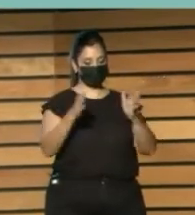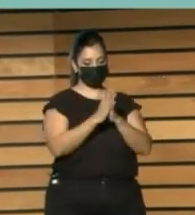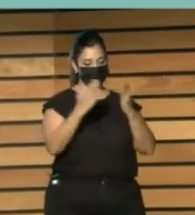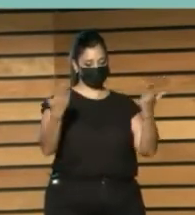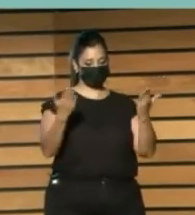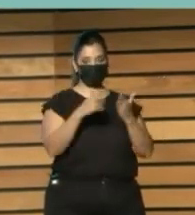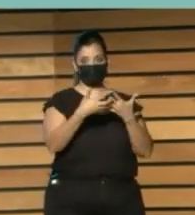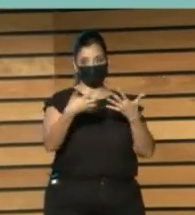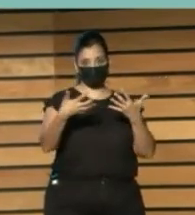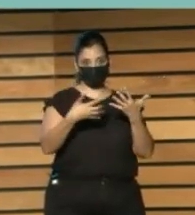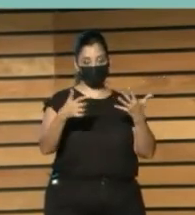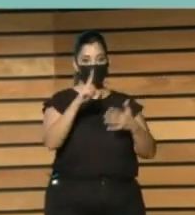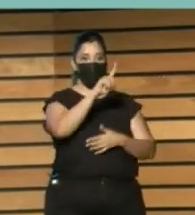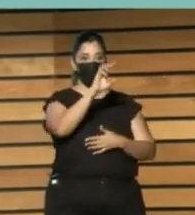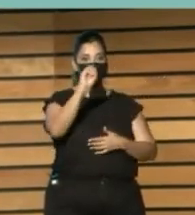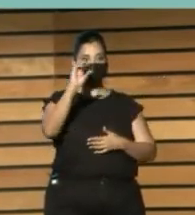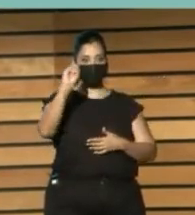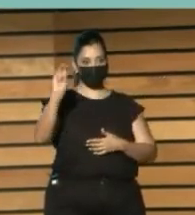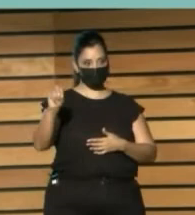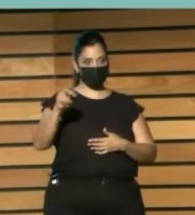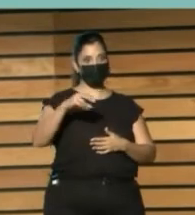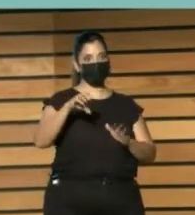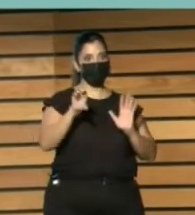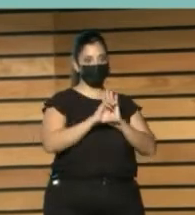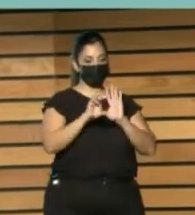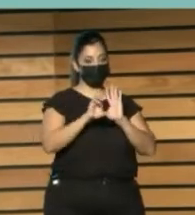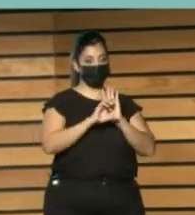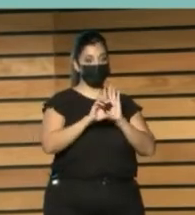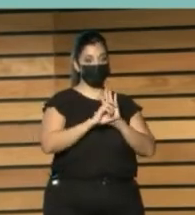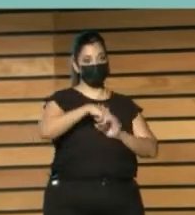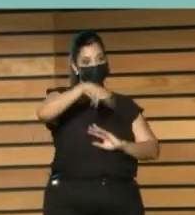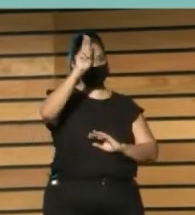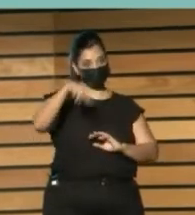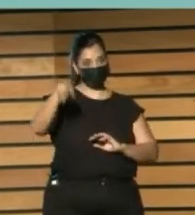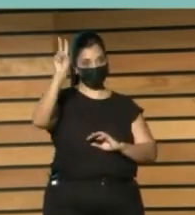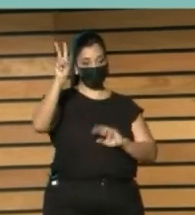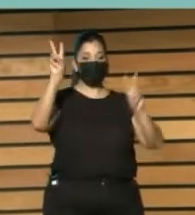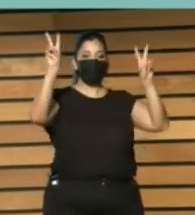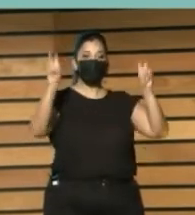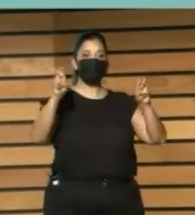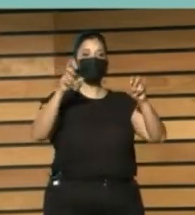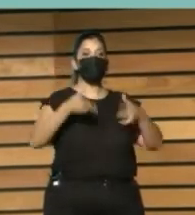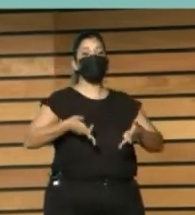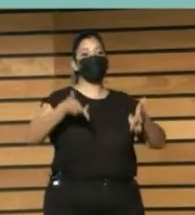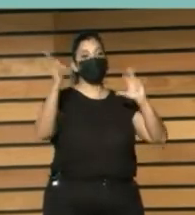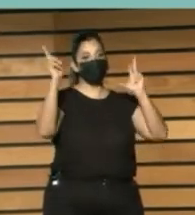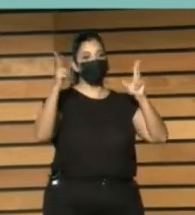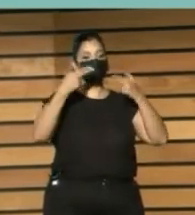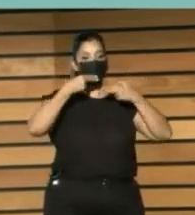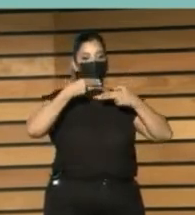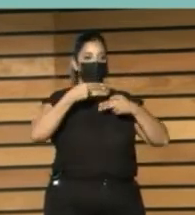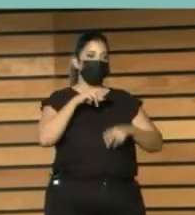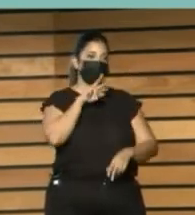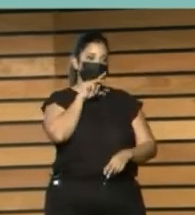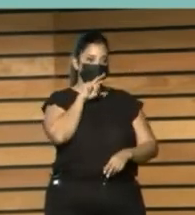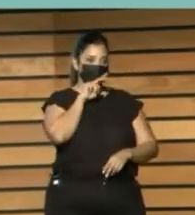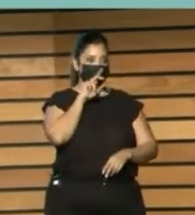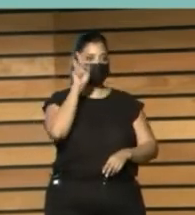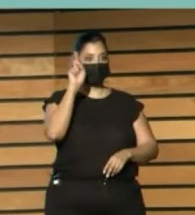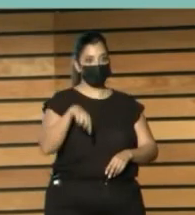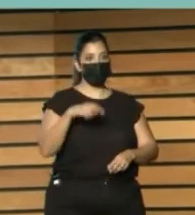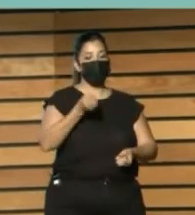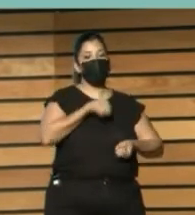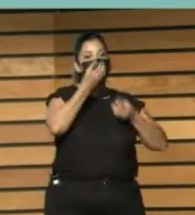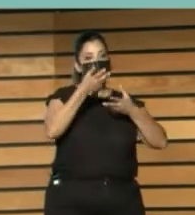párrafo 100 Número 100 De la constitución Noruega Que establece Los principios De la libertad De expresión Y de la libertad De